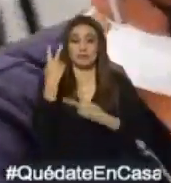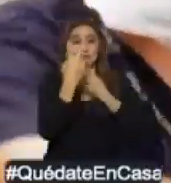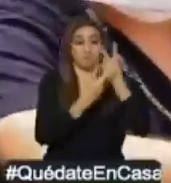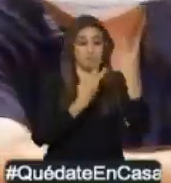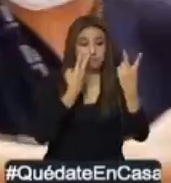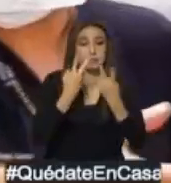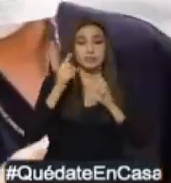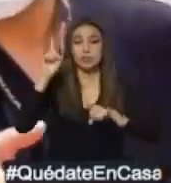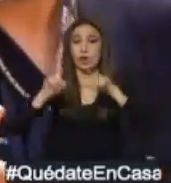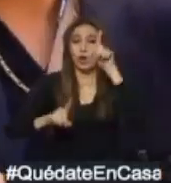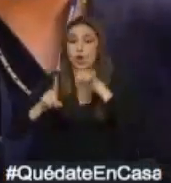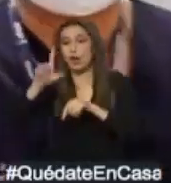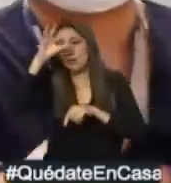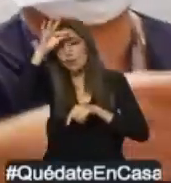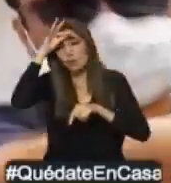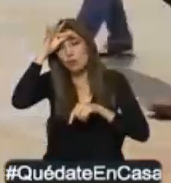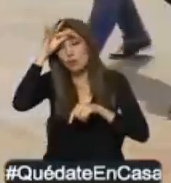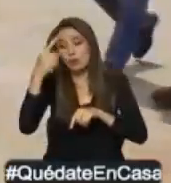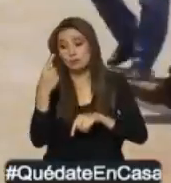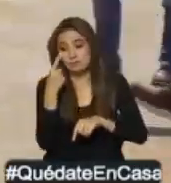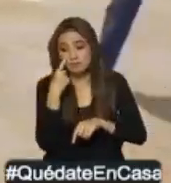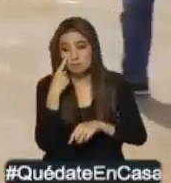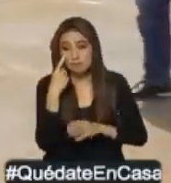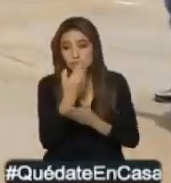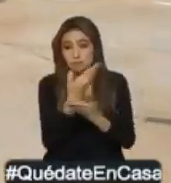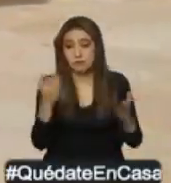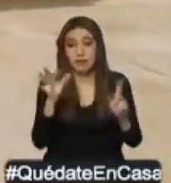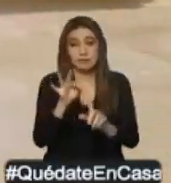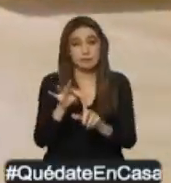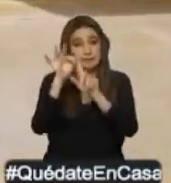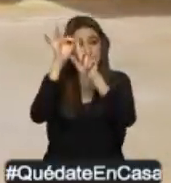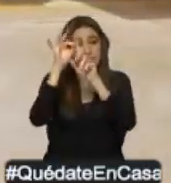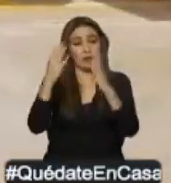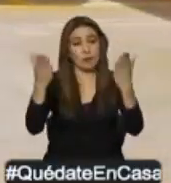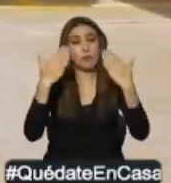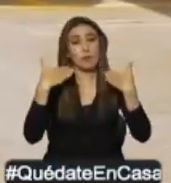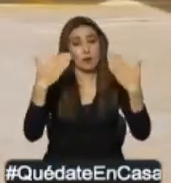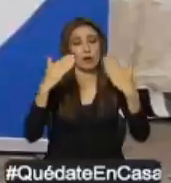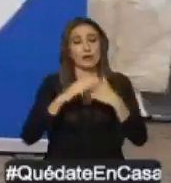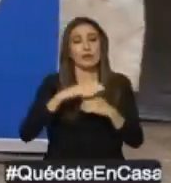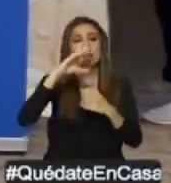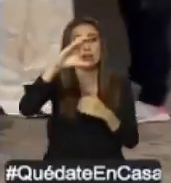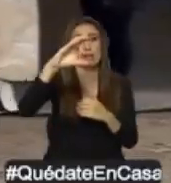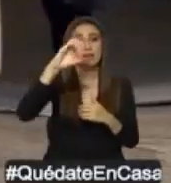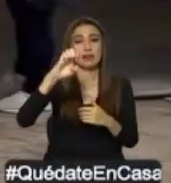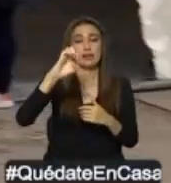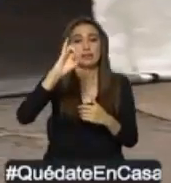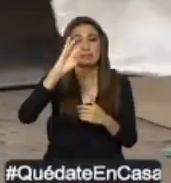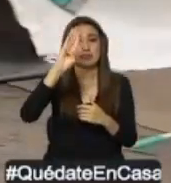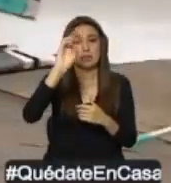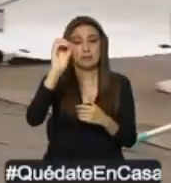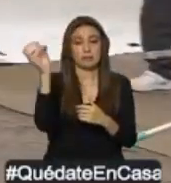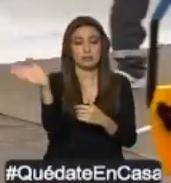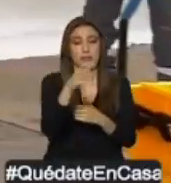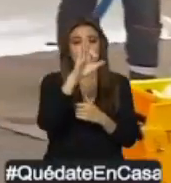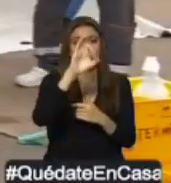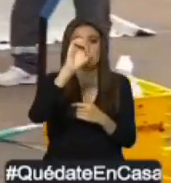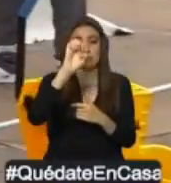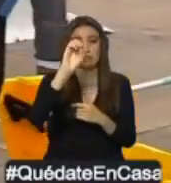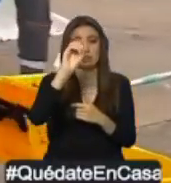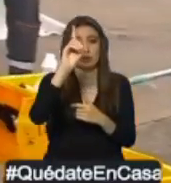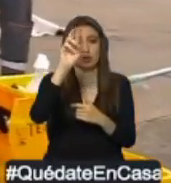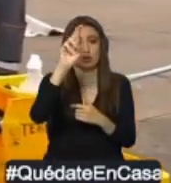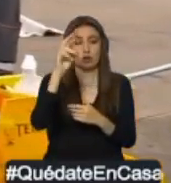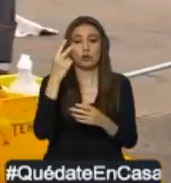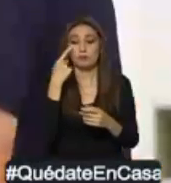de unidades móviles en el área de emergencia de los hospitales Los Ceibos y Teodoro Maldonado. Estamos verificando la instalación de un hospital